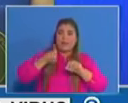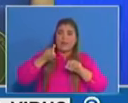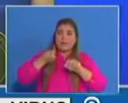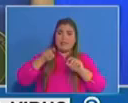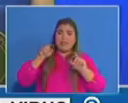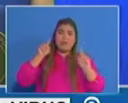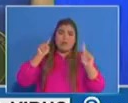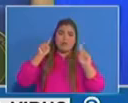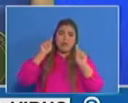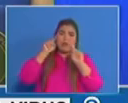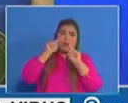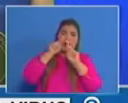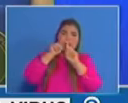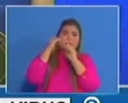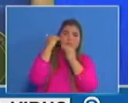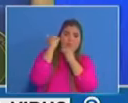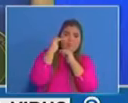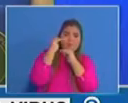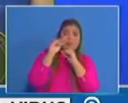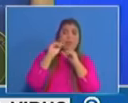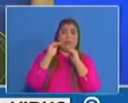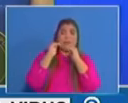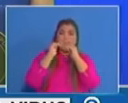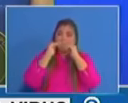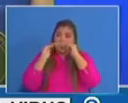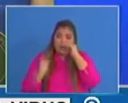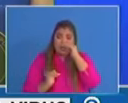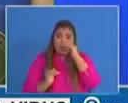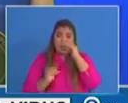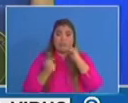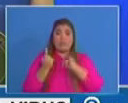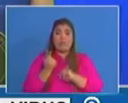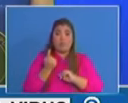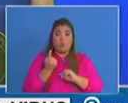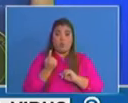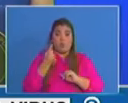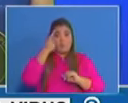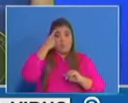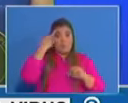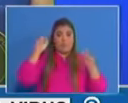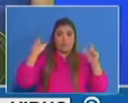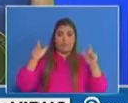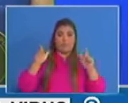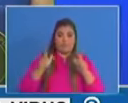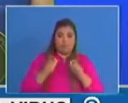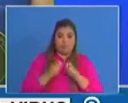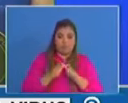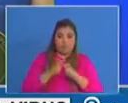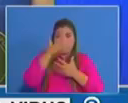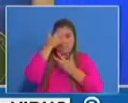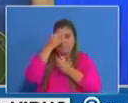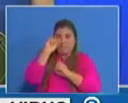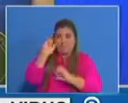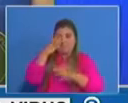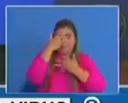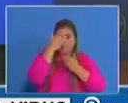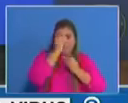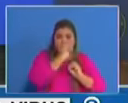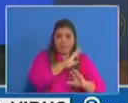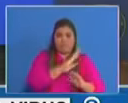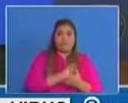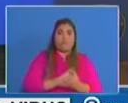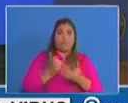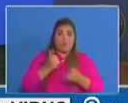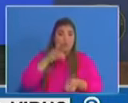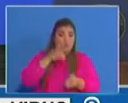aspiramos de estar por debajo de uno para reducir el riesgo de propagación. Y sin más preámbulo, tiene la